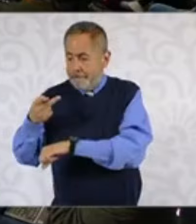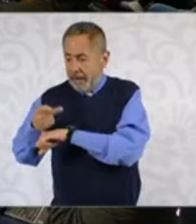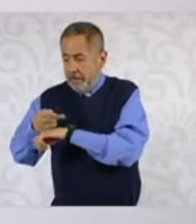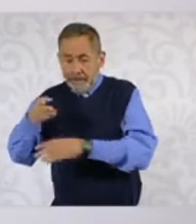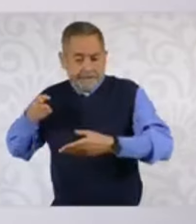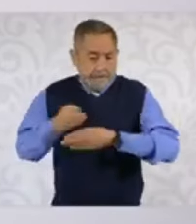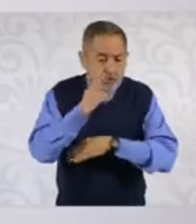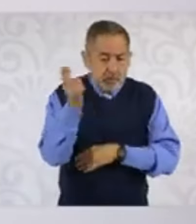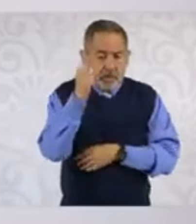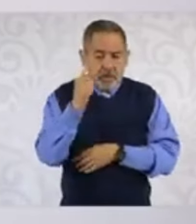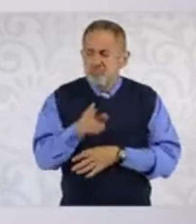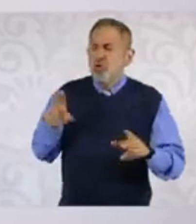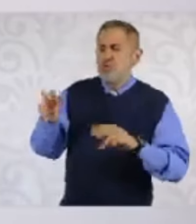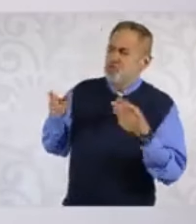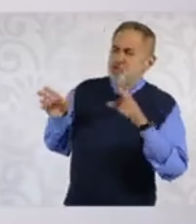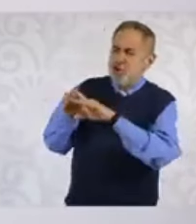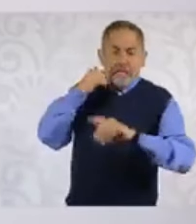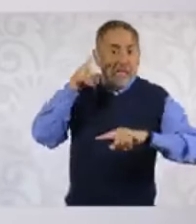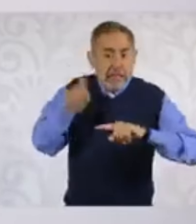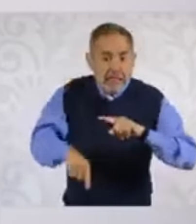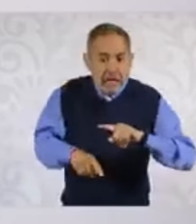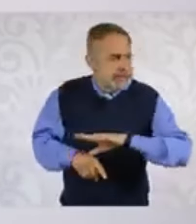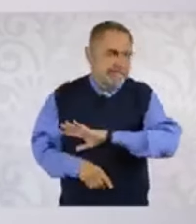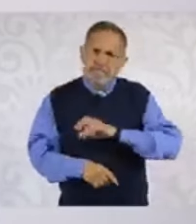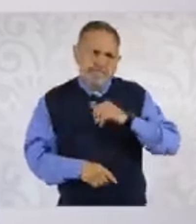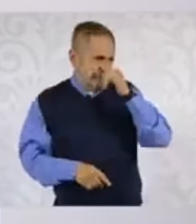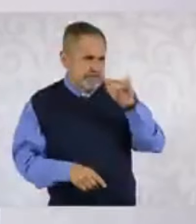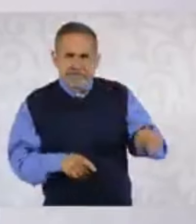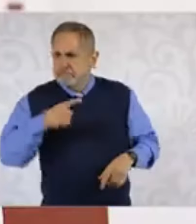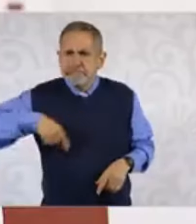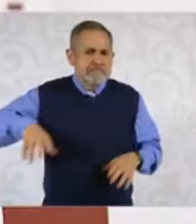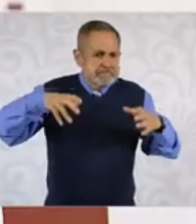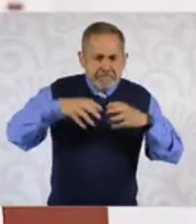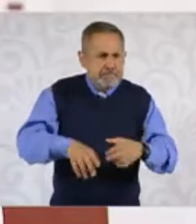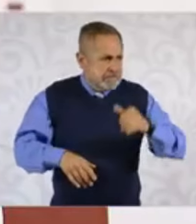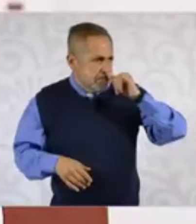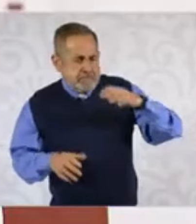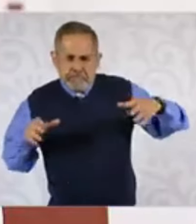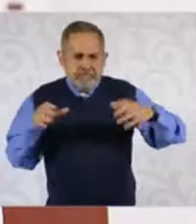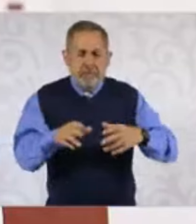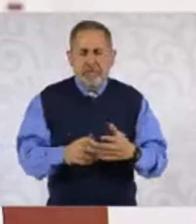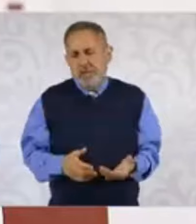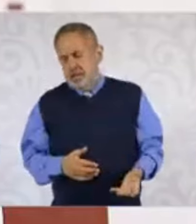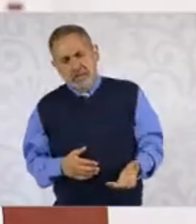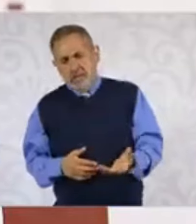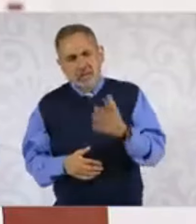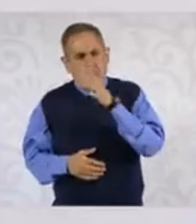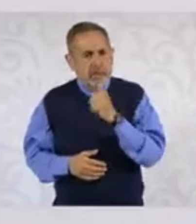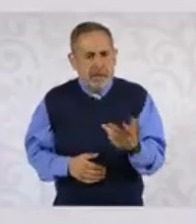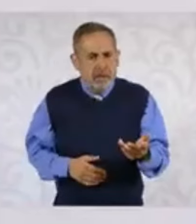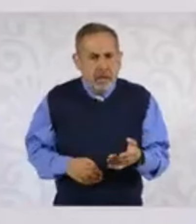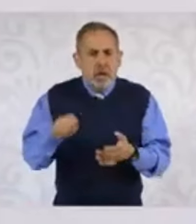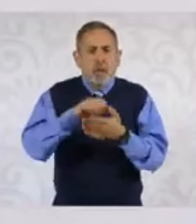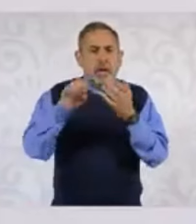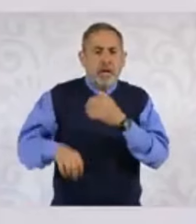corresponde anualmente y más aparte lo que les corresponde por estar regresando a laborar,